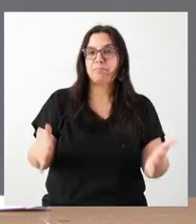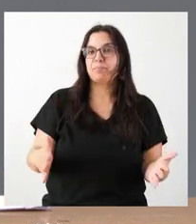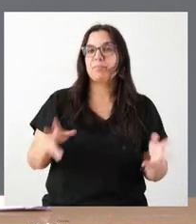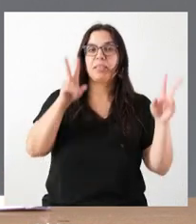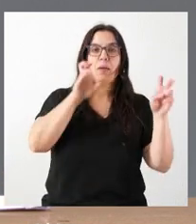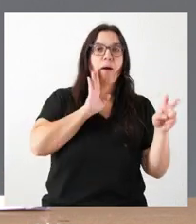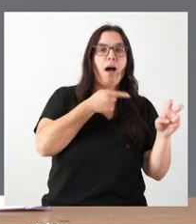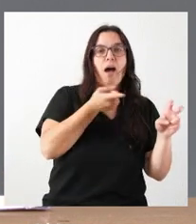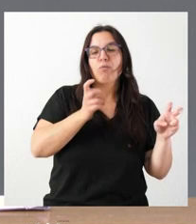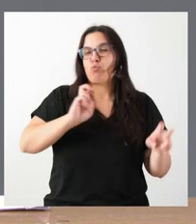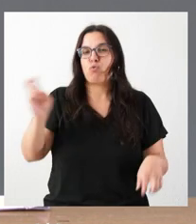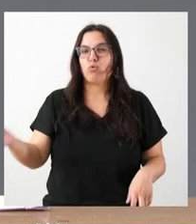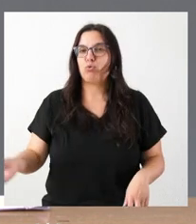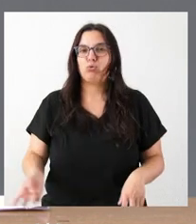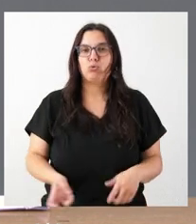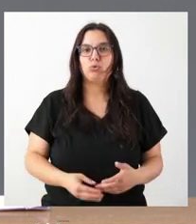este tema o sobre cualquier otro que resulte de su interés.